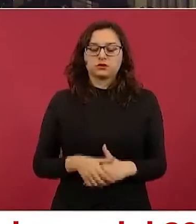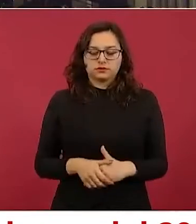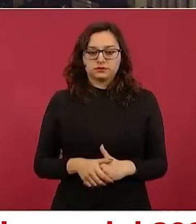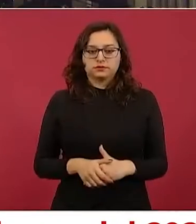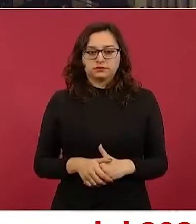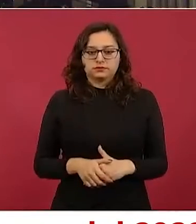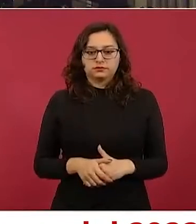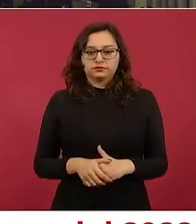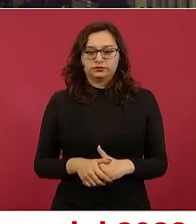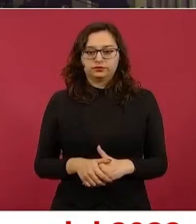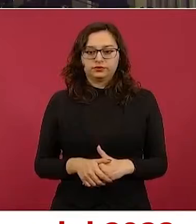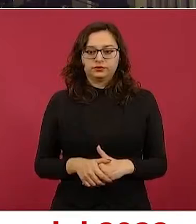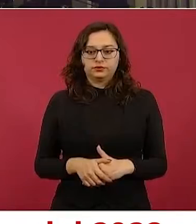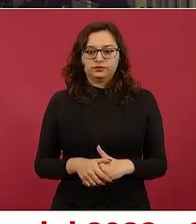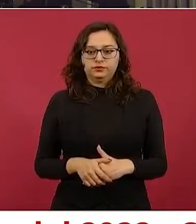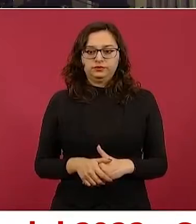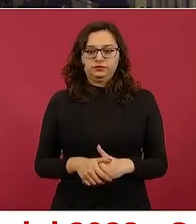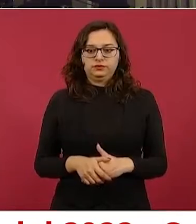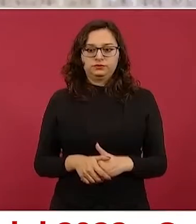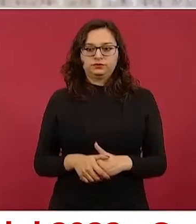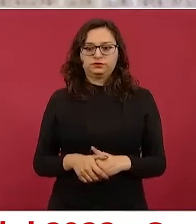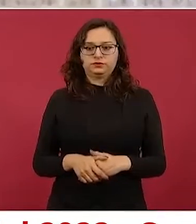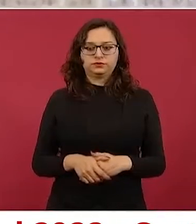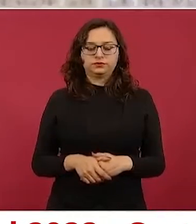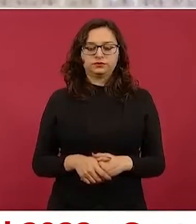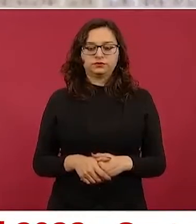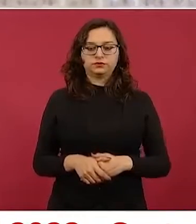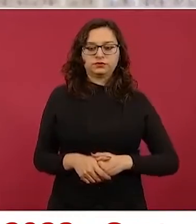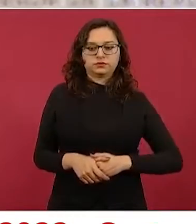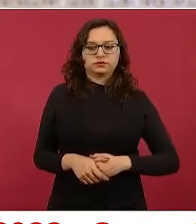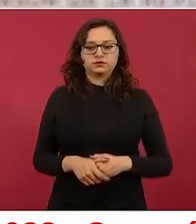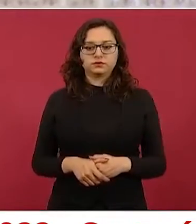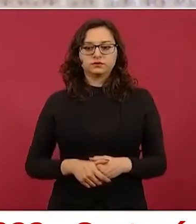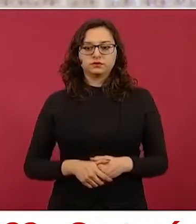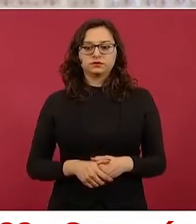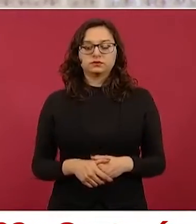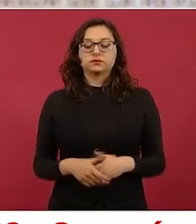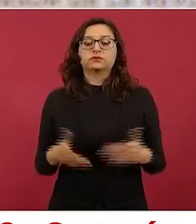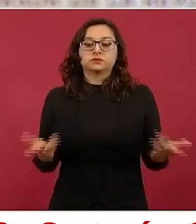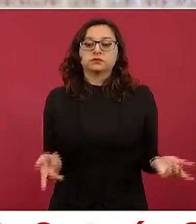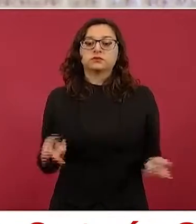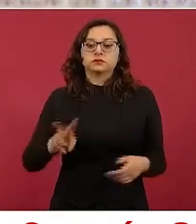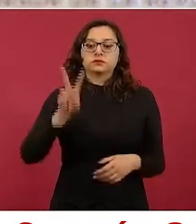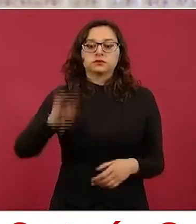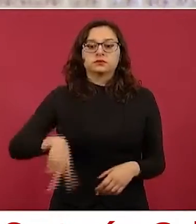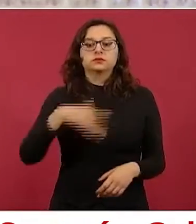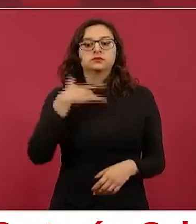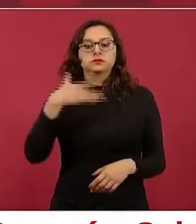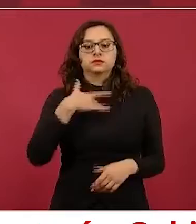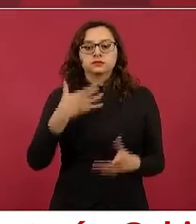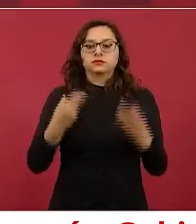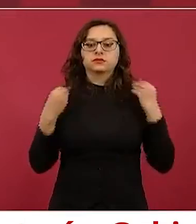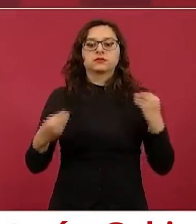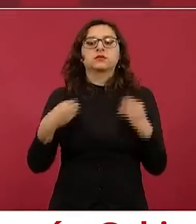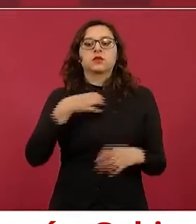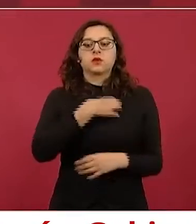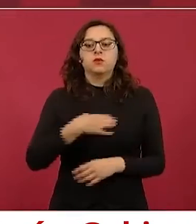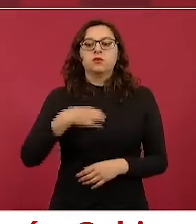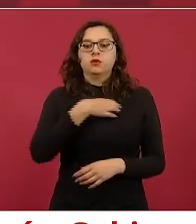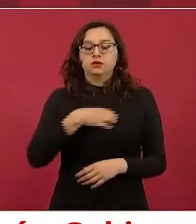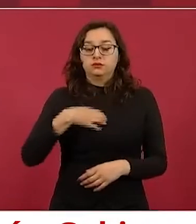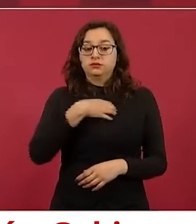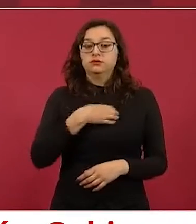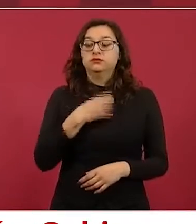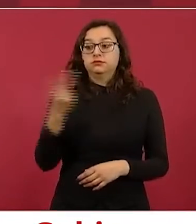muy contentos con el desempeño de las dos